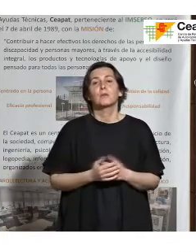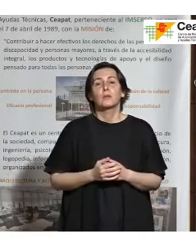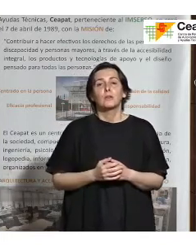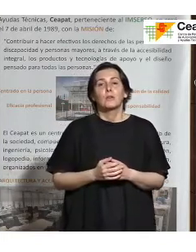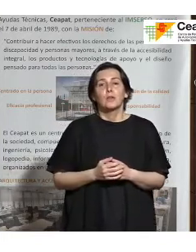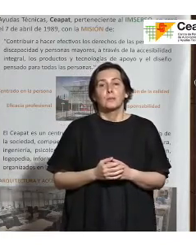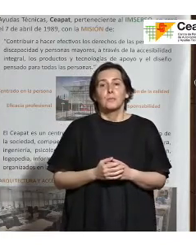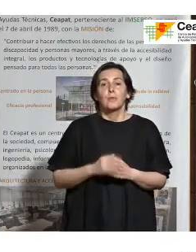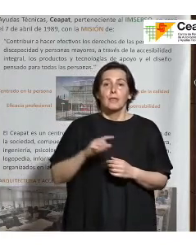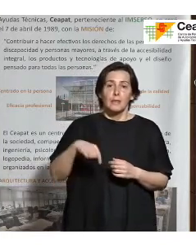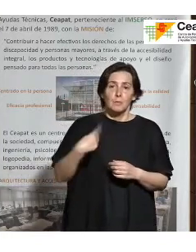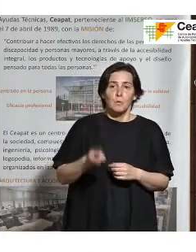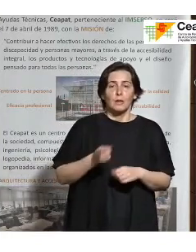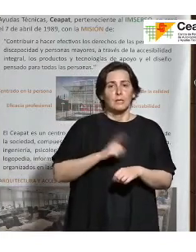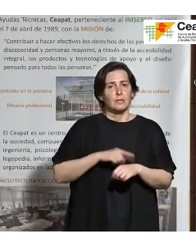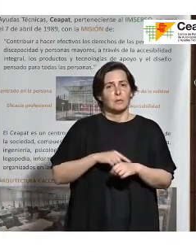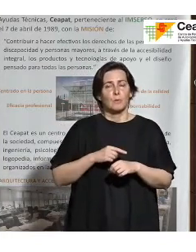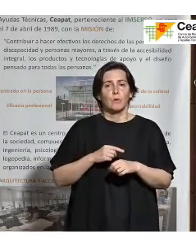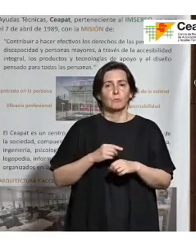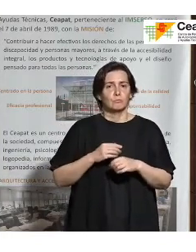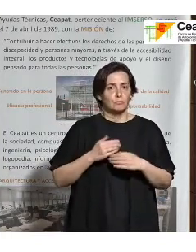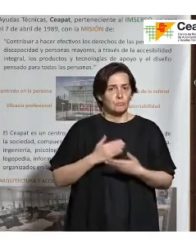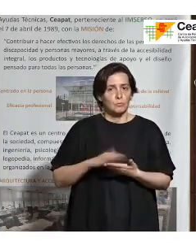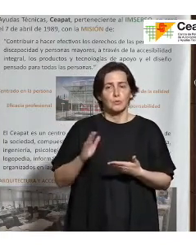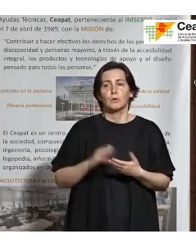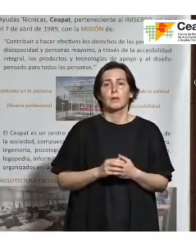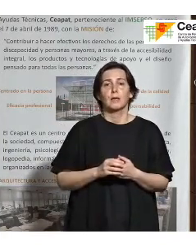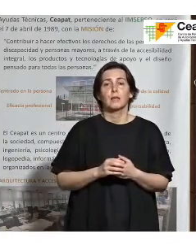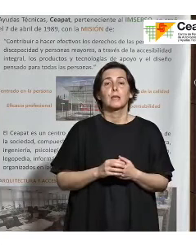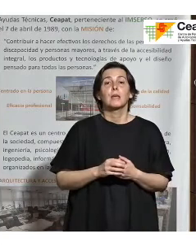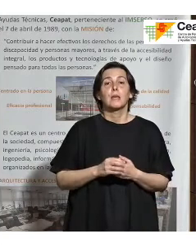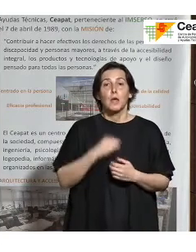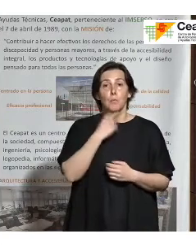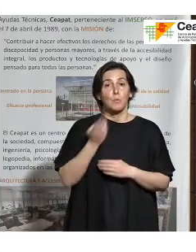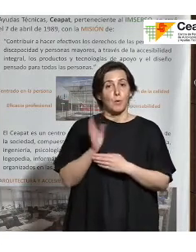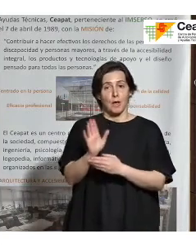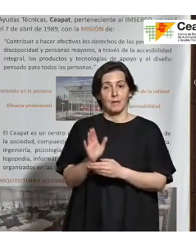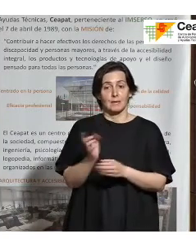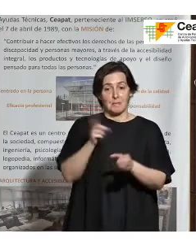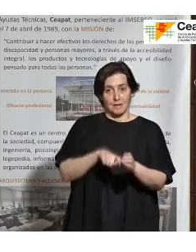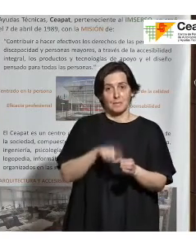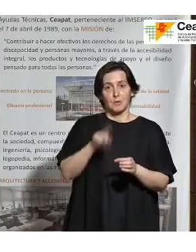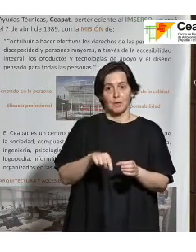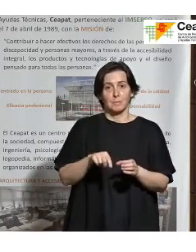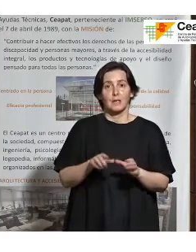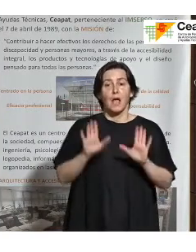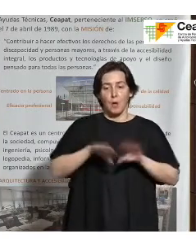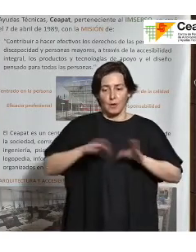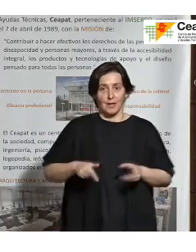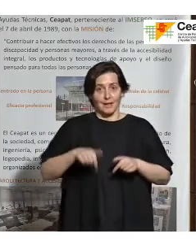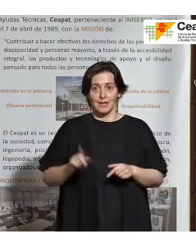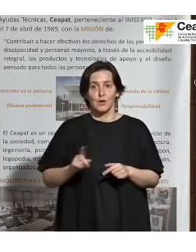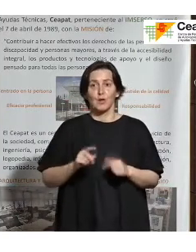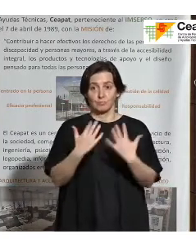haber después tiempo para el debate, pues también esperamos que los vocales que han participado y que no están en este lado, sino que están como